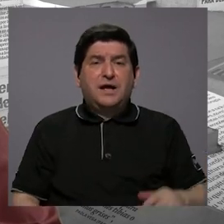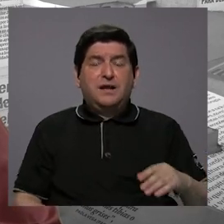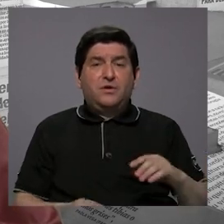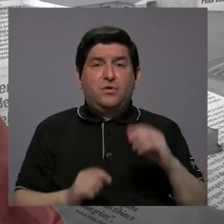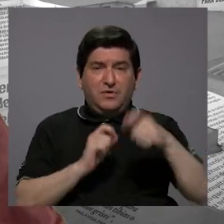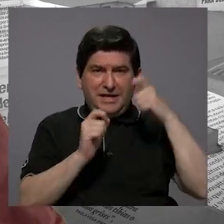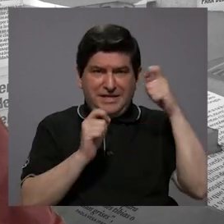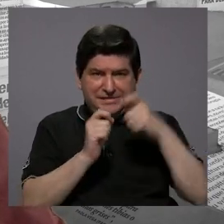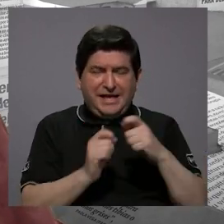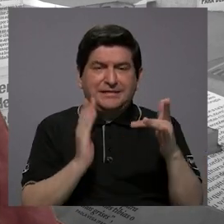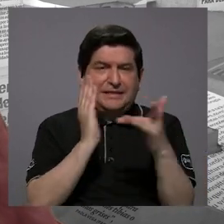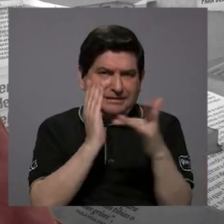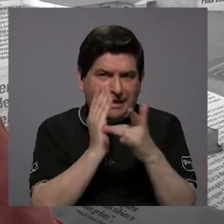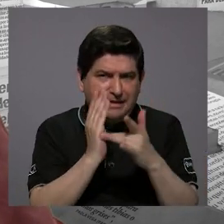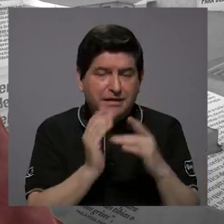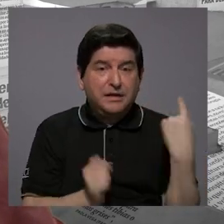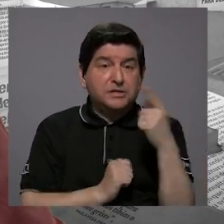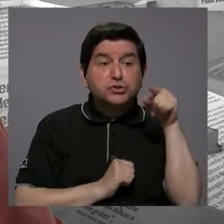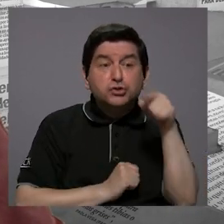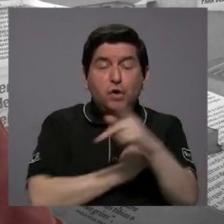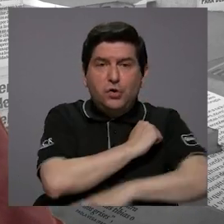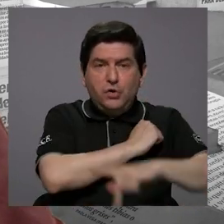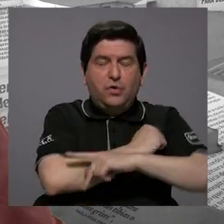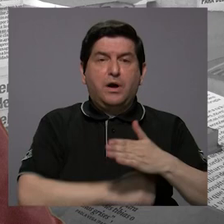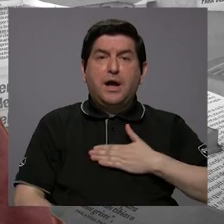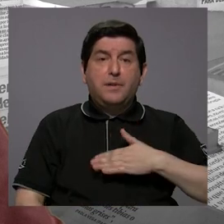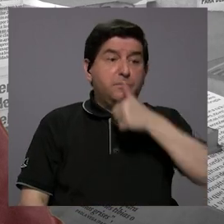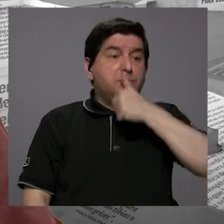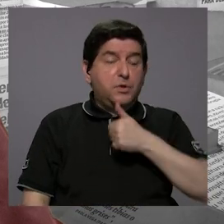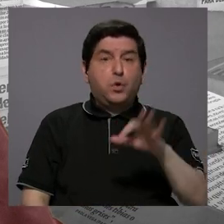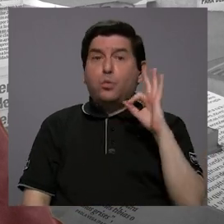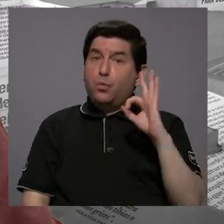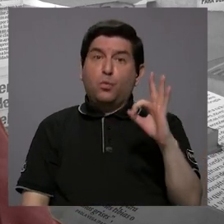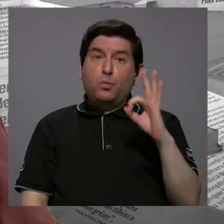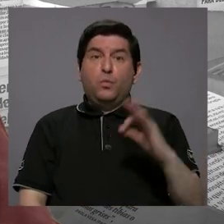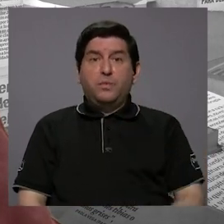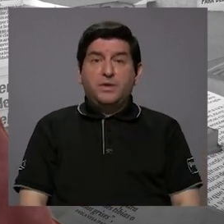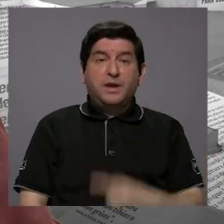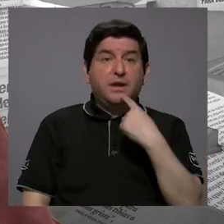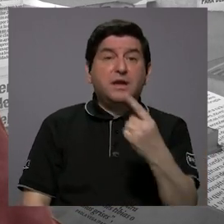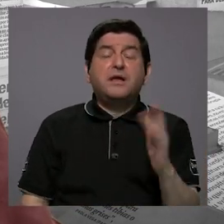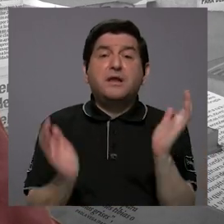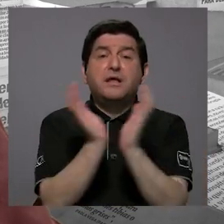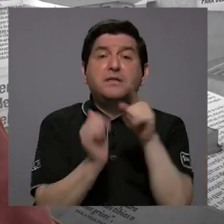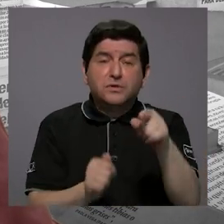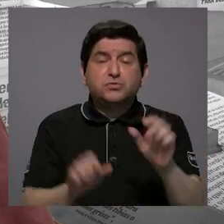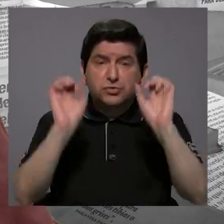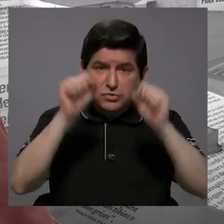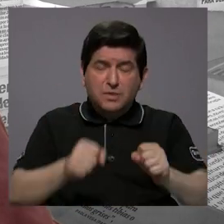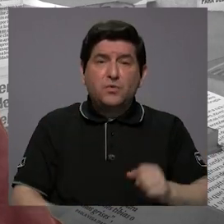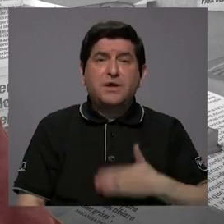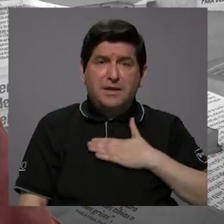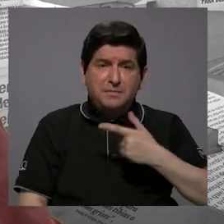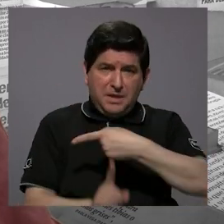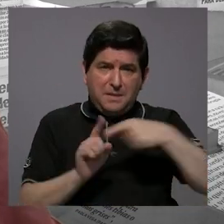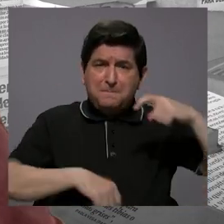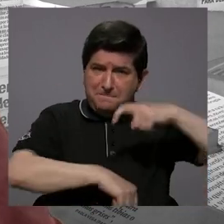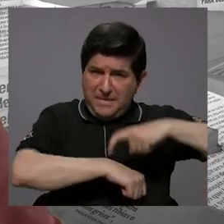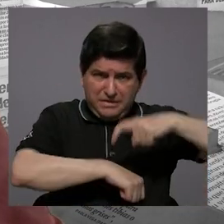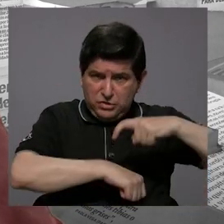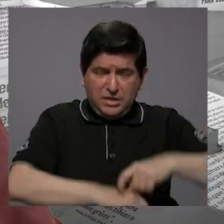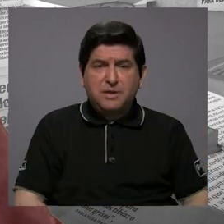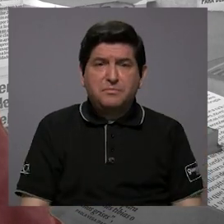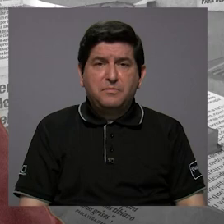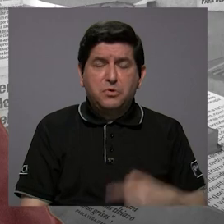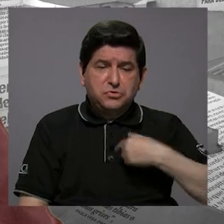en el país, ¿verdad? Y dice, mire, es que a mí en lo privado me va bastante bien, le dice la Caja, usted me puede dar solo medio tiempo, entonces le trabajo